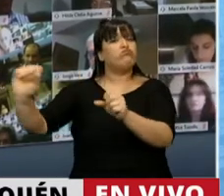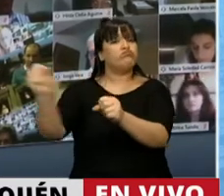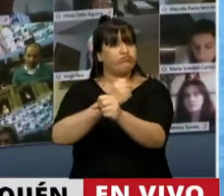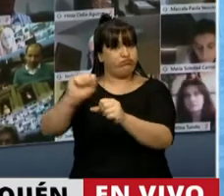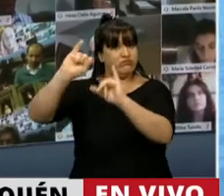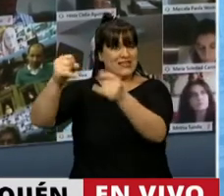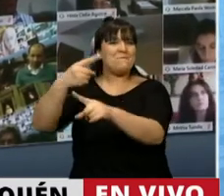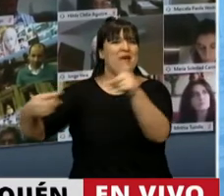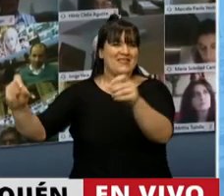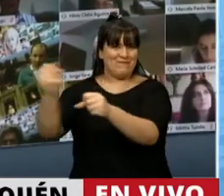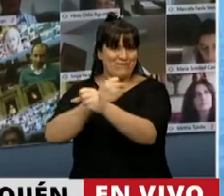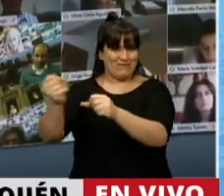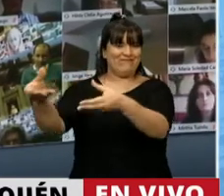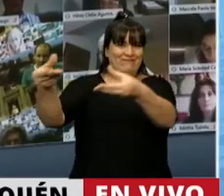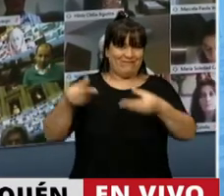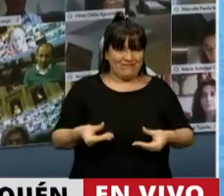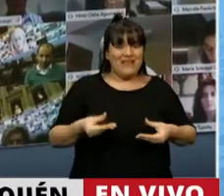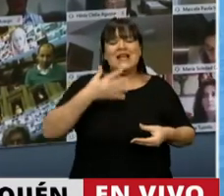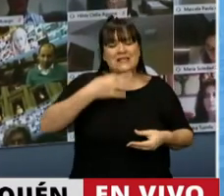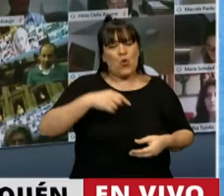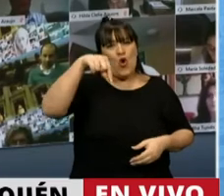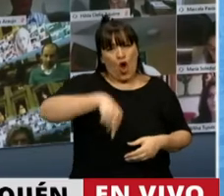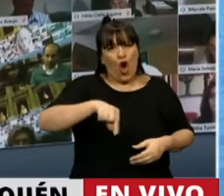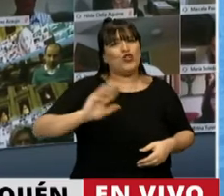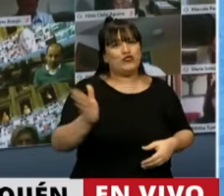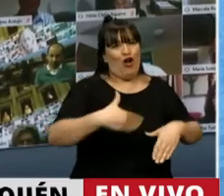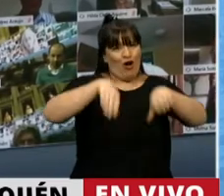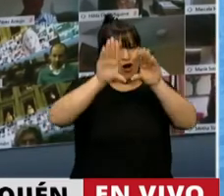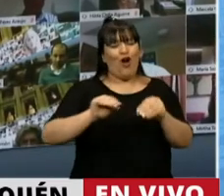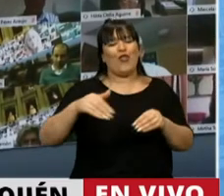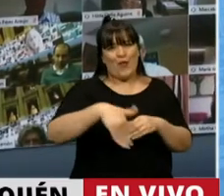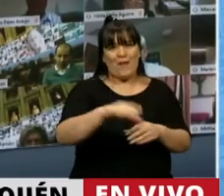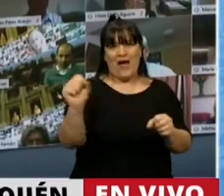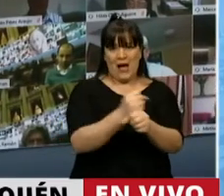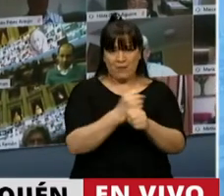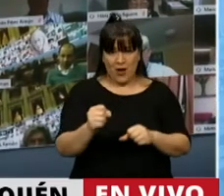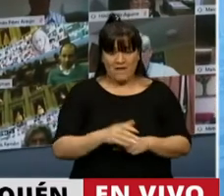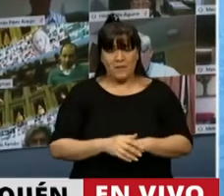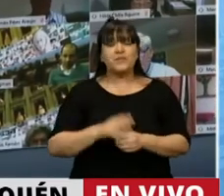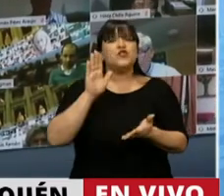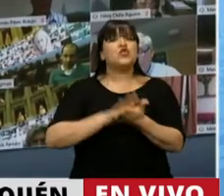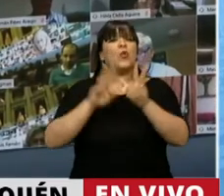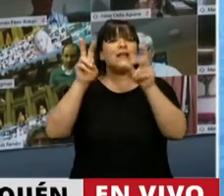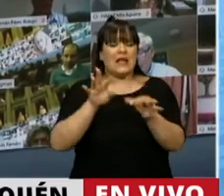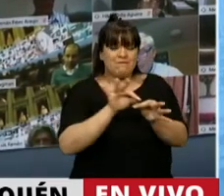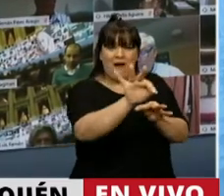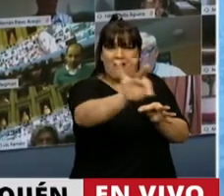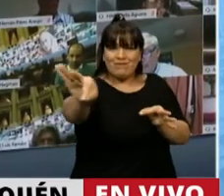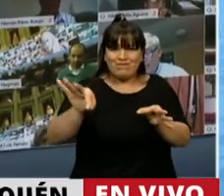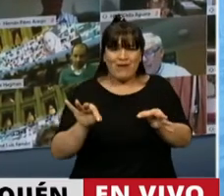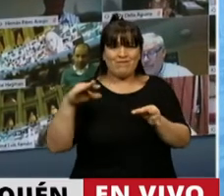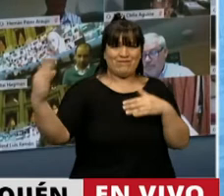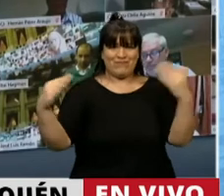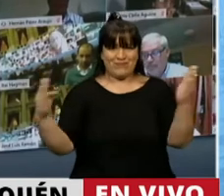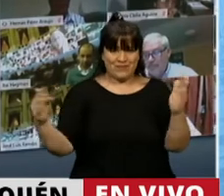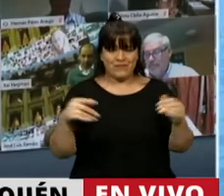y que seguramente, como debe ser, la tendrá hoy en nuestra Cámara. En cuanto a la demarcación del límite exterior de nuestra